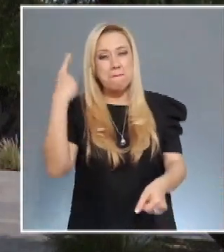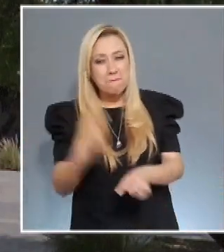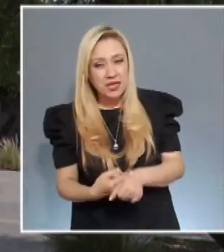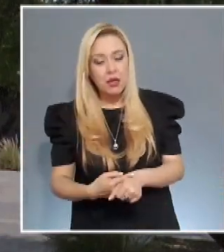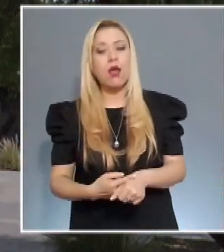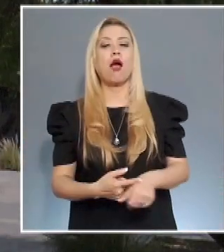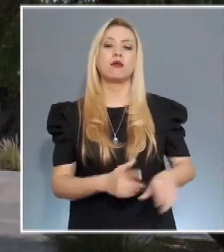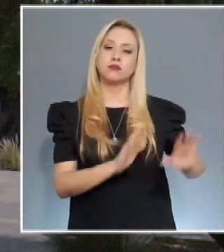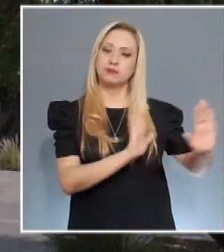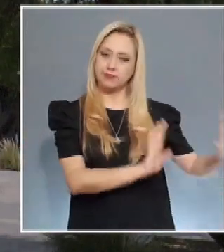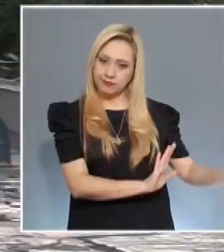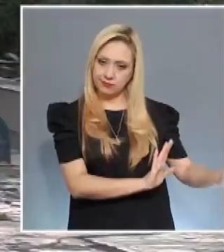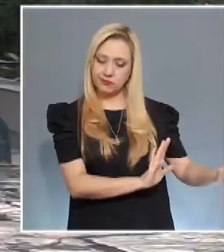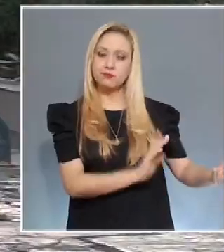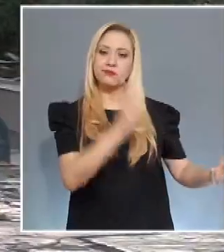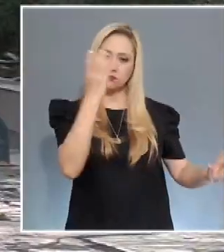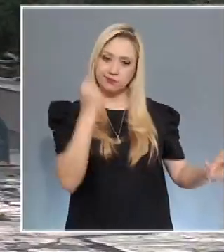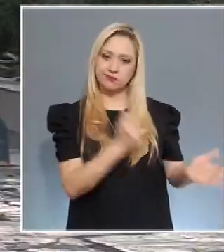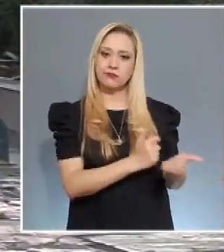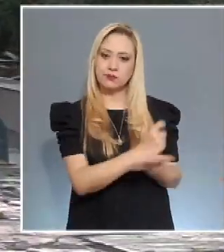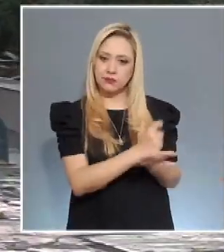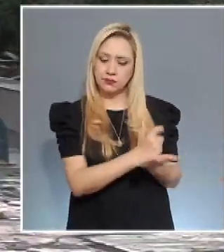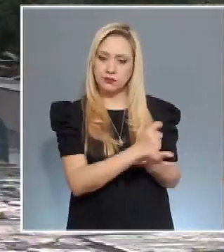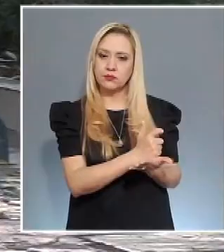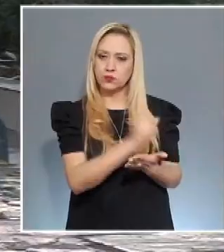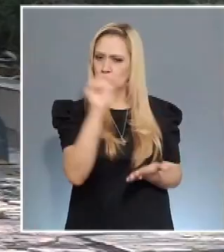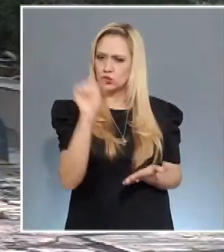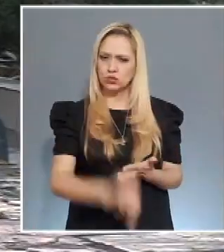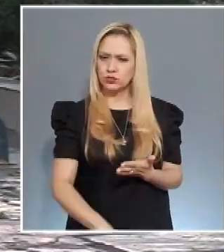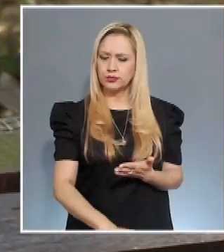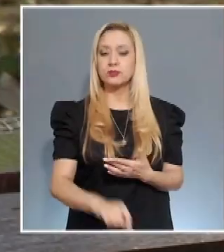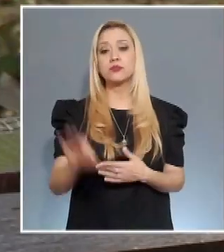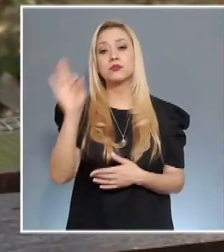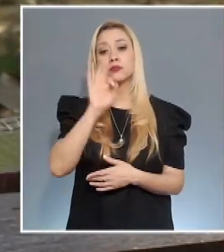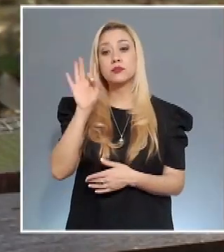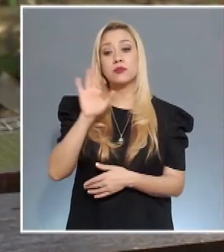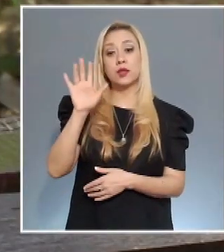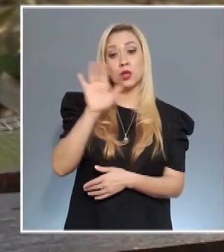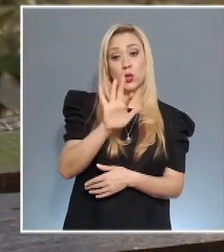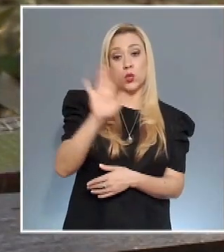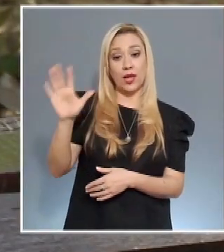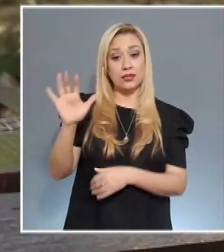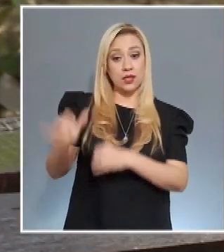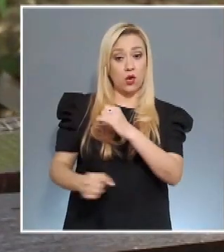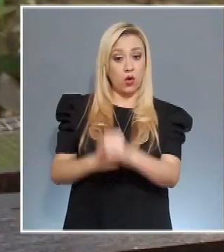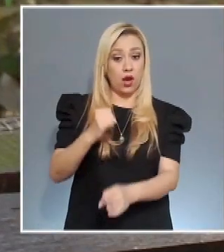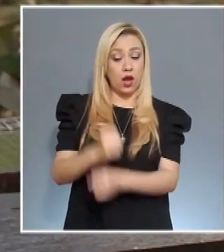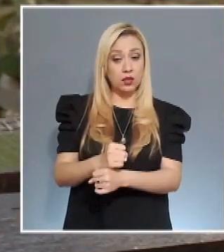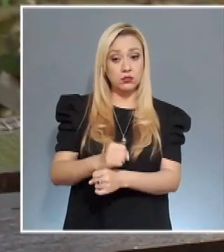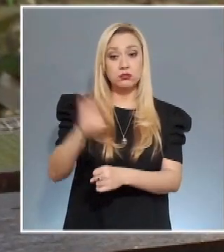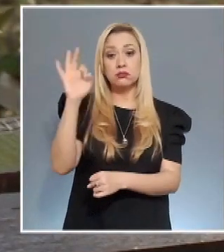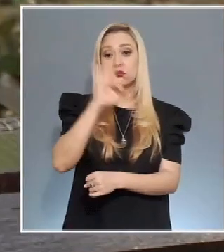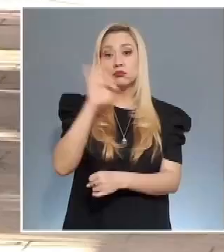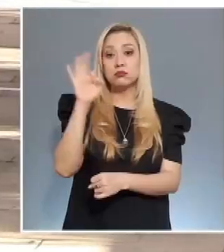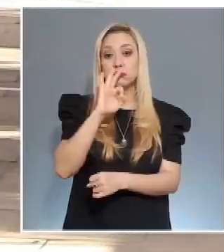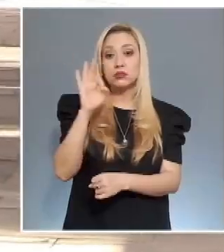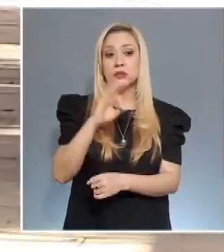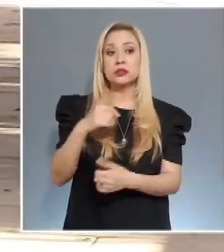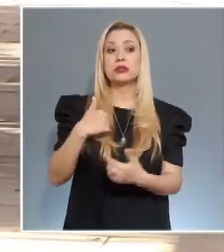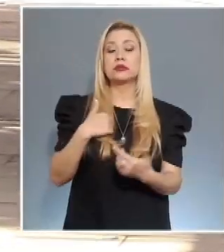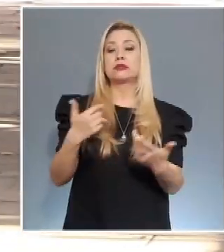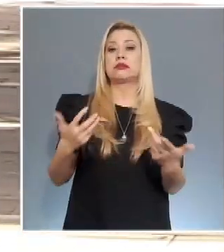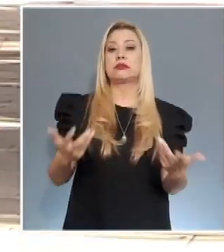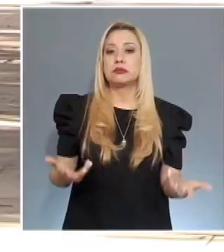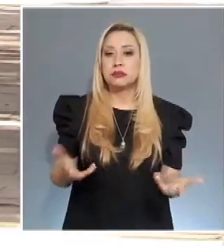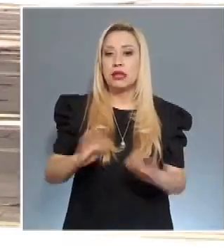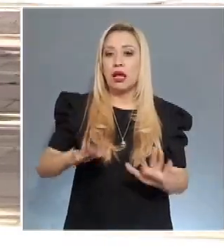pensión por vejez protege a los asegurados mayores de 55 años que quedan privados de trabajos remunerados después de, por lo menos,